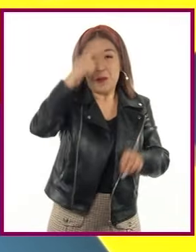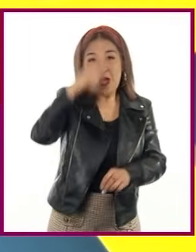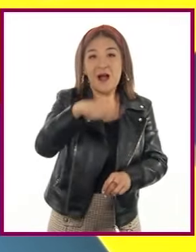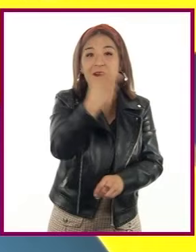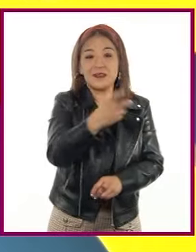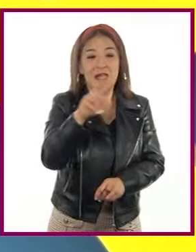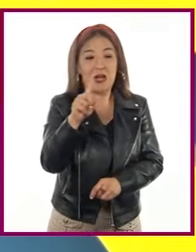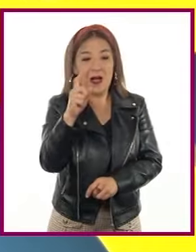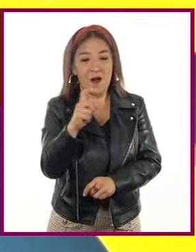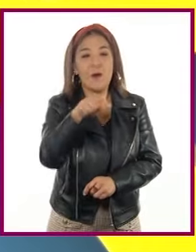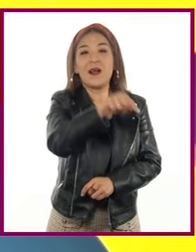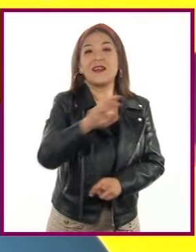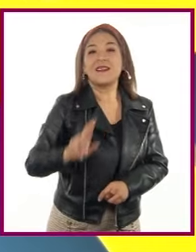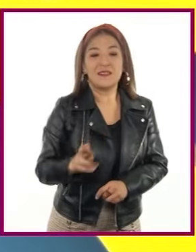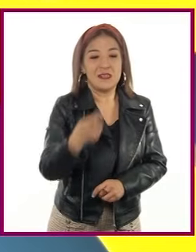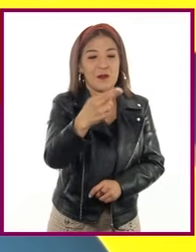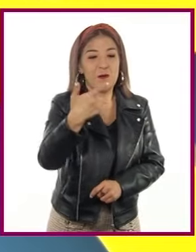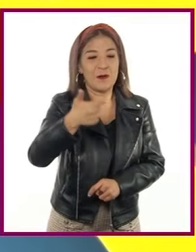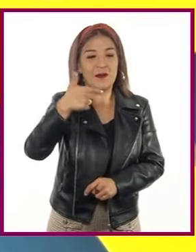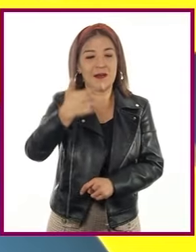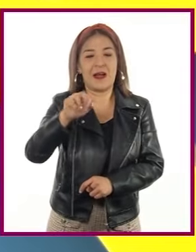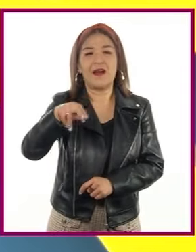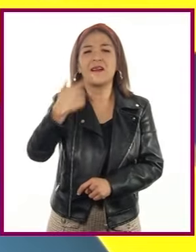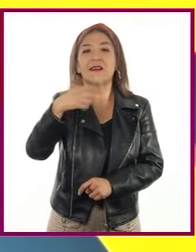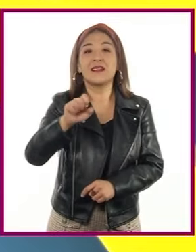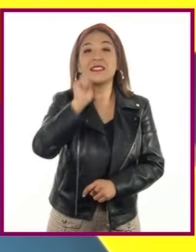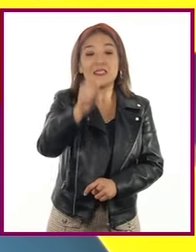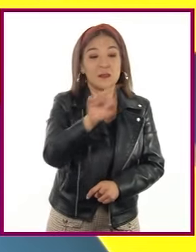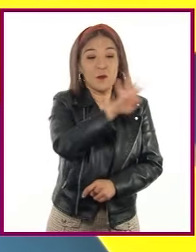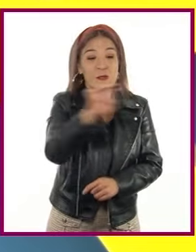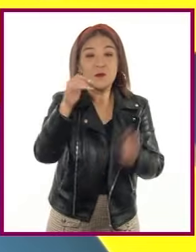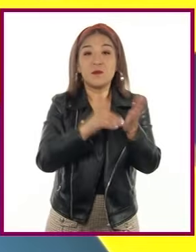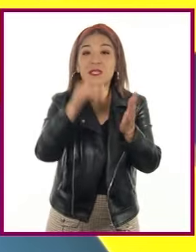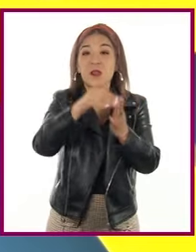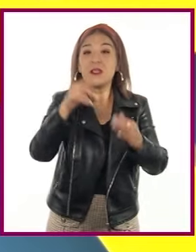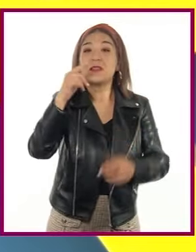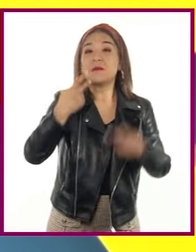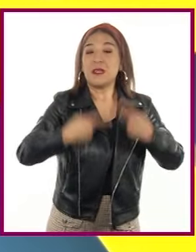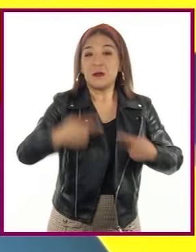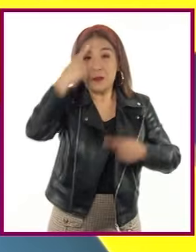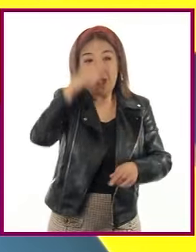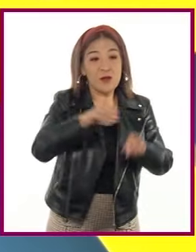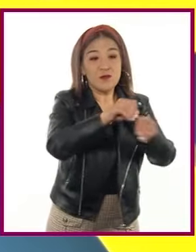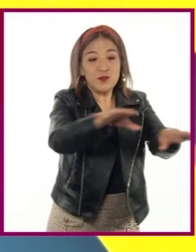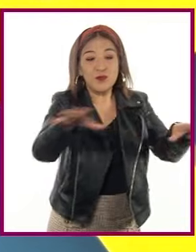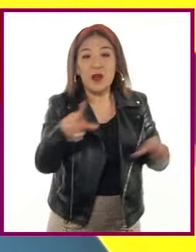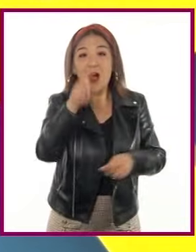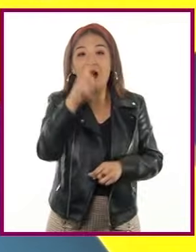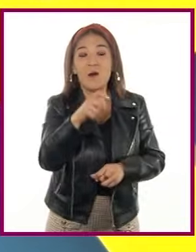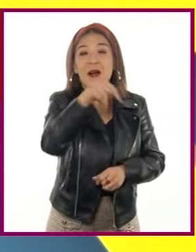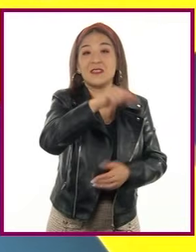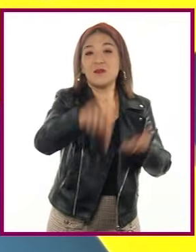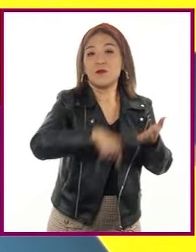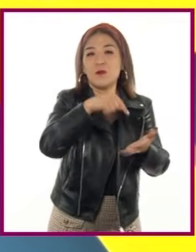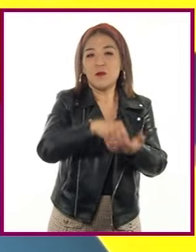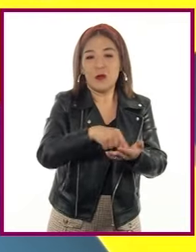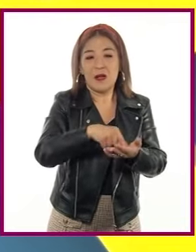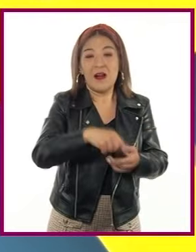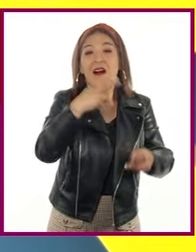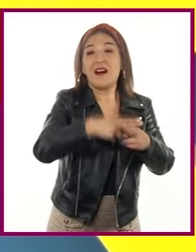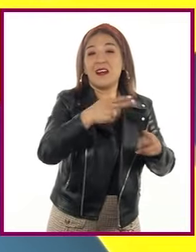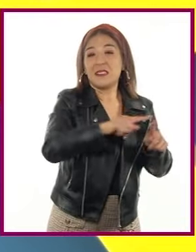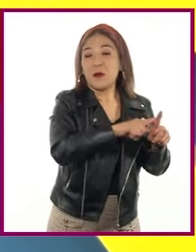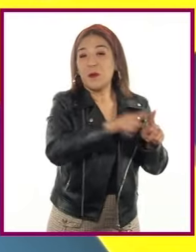es el río Ganges, que abastece el líquido a más de 400 millones de personas. Desde su origen en el Himalaya hasta su